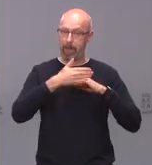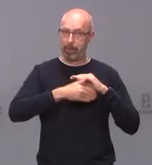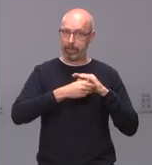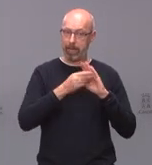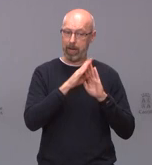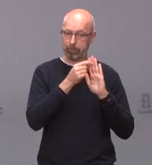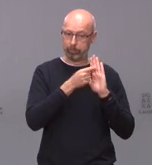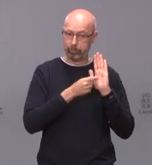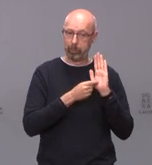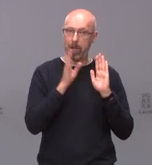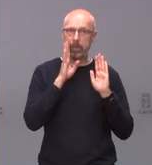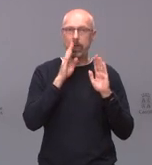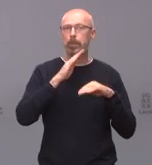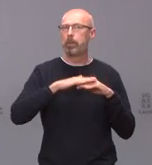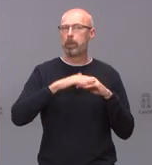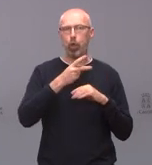mínimo dos semanas